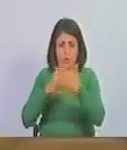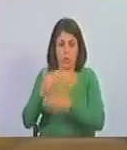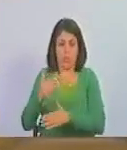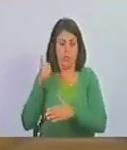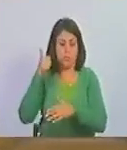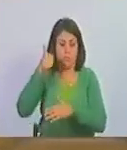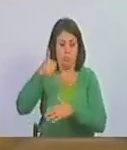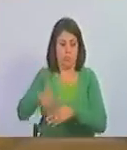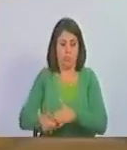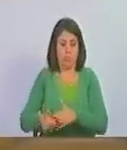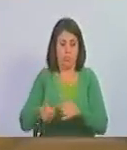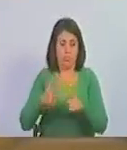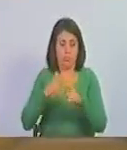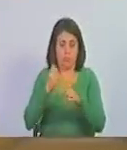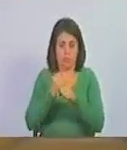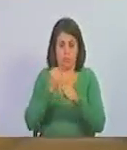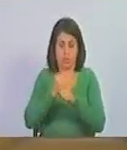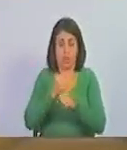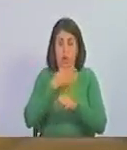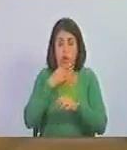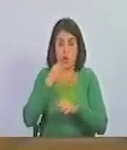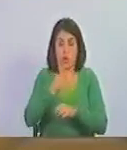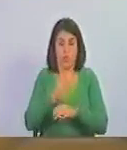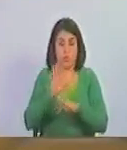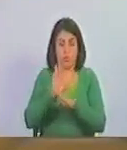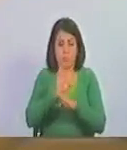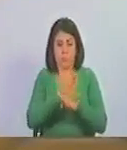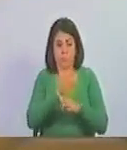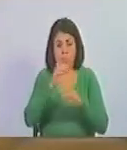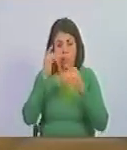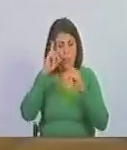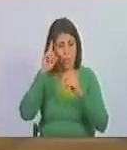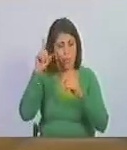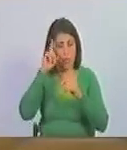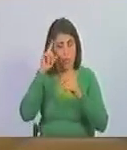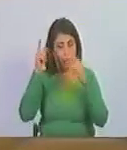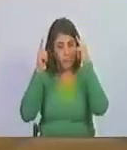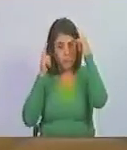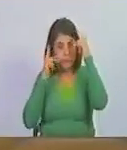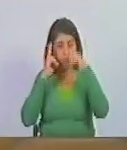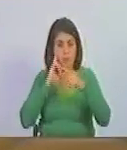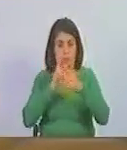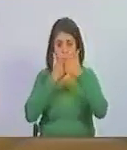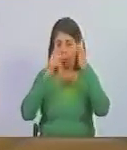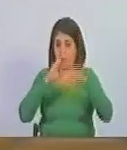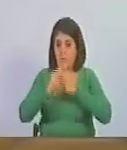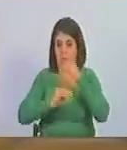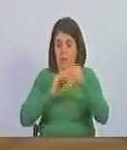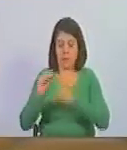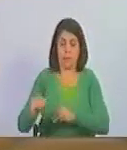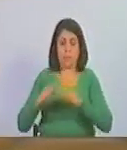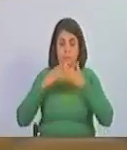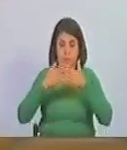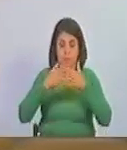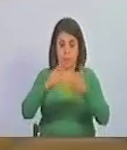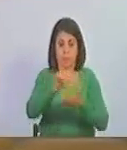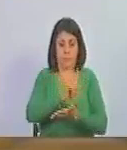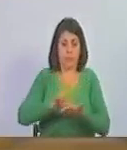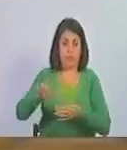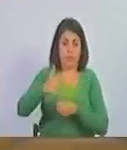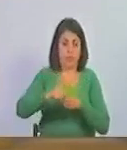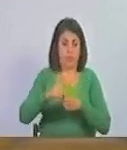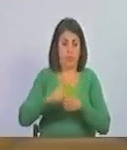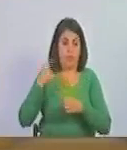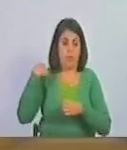muchos siglos y es el trabajo de la juventud inspirado en Bolívar Chávez y en la liberación que hizo la batalla naval del lago de Maracaibo